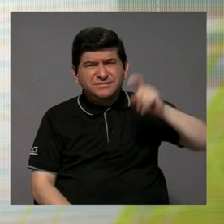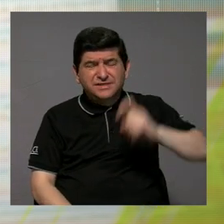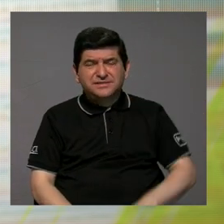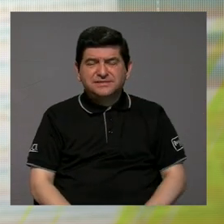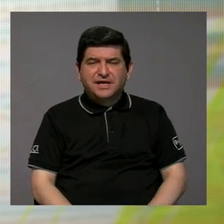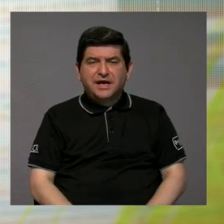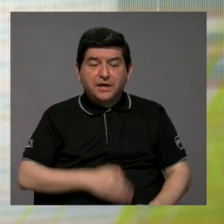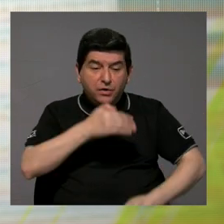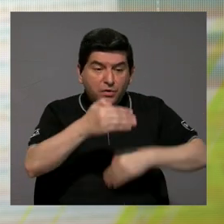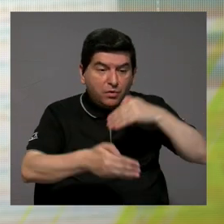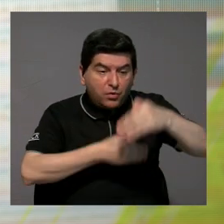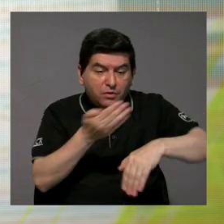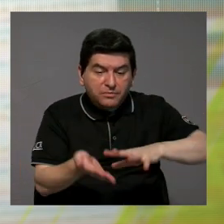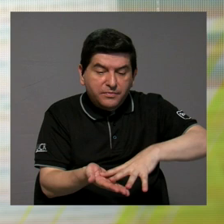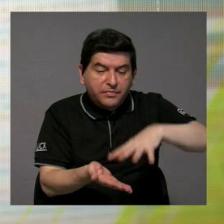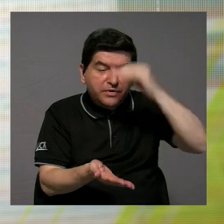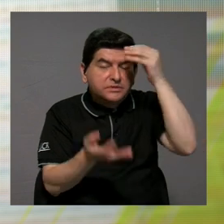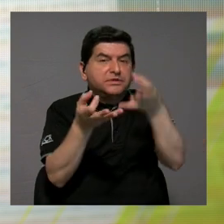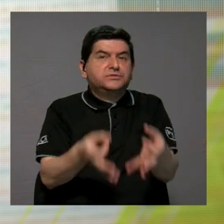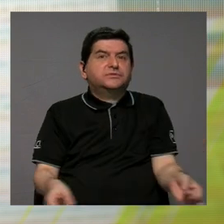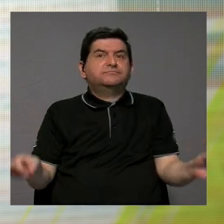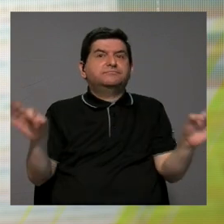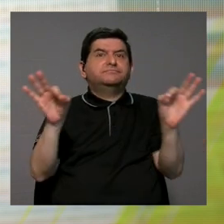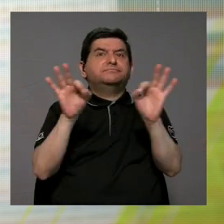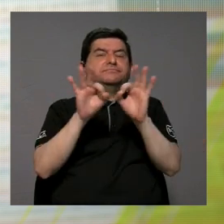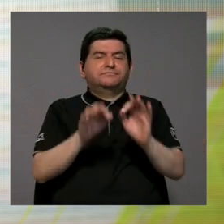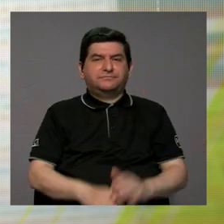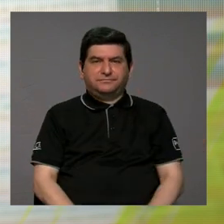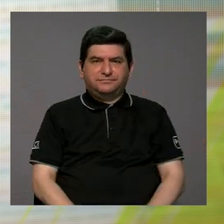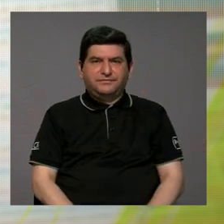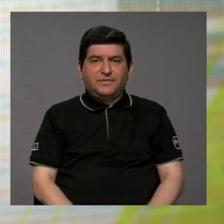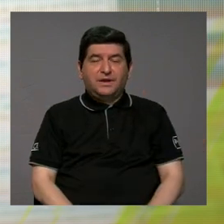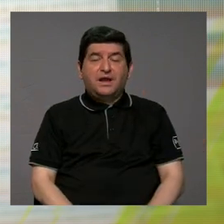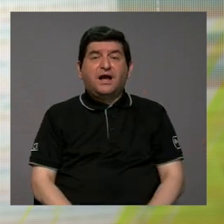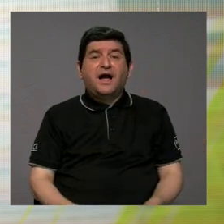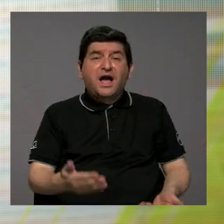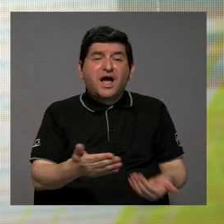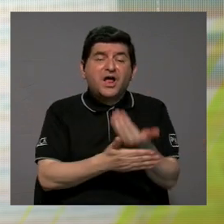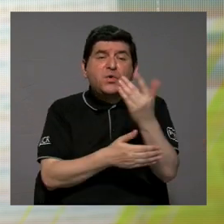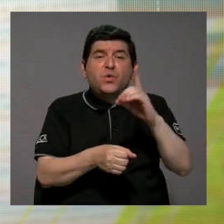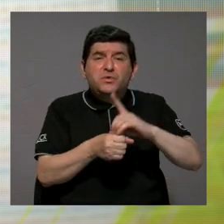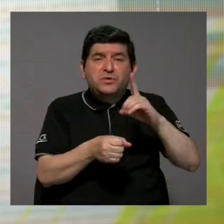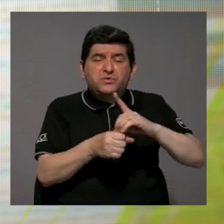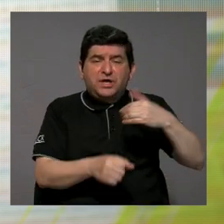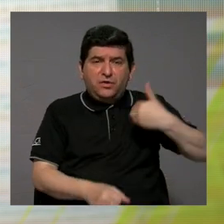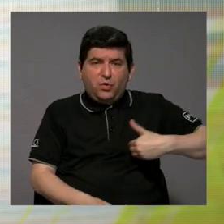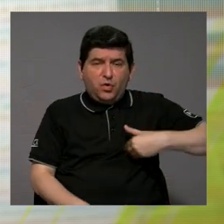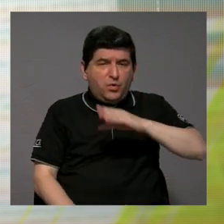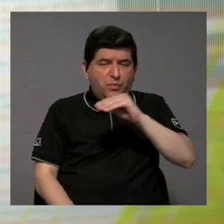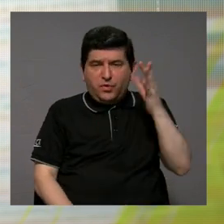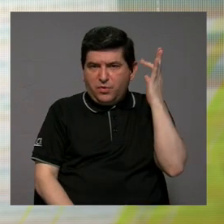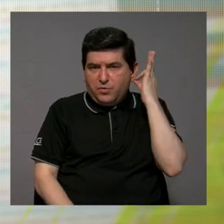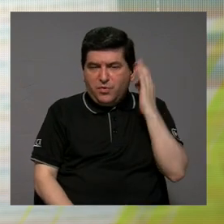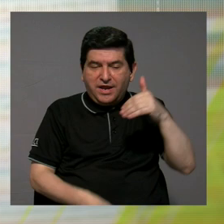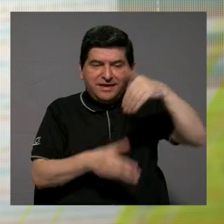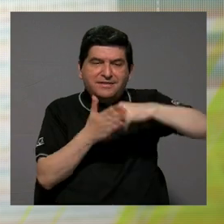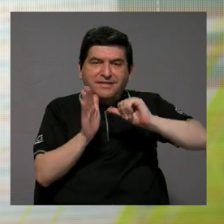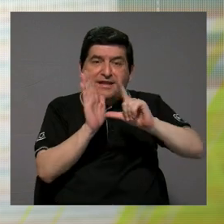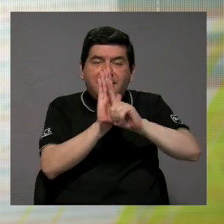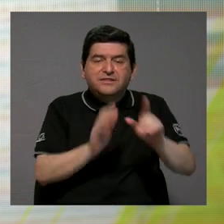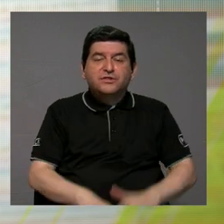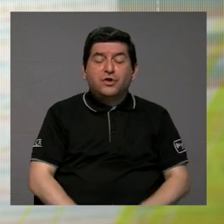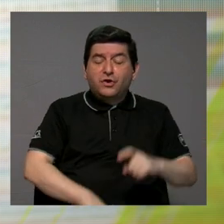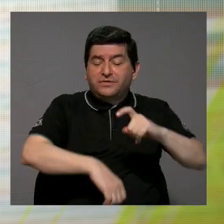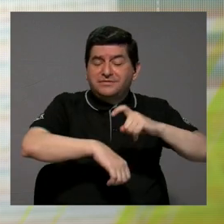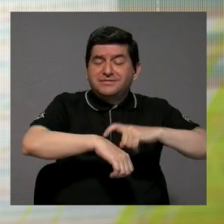curva de aprendizaje importante. Entonces, cada vez que entra un diputado o una diputada nueva al Congreso, pasa